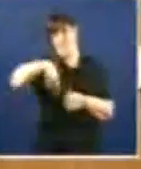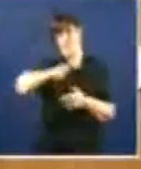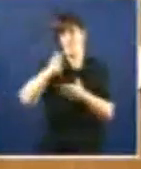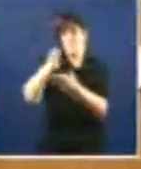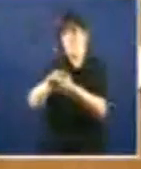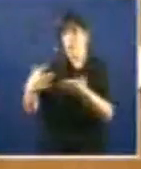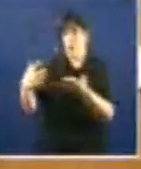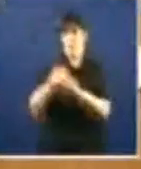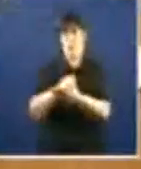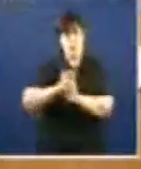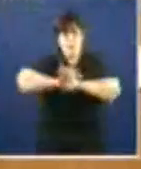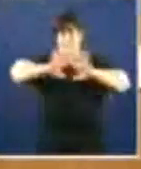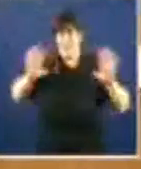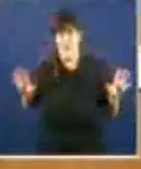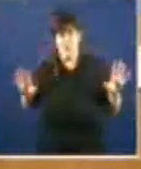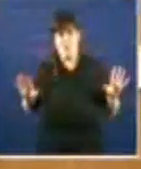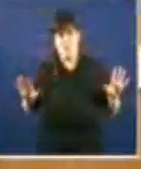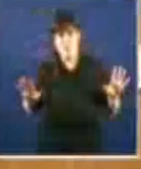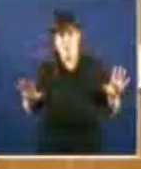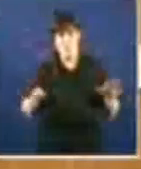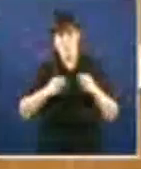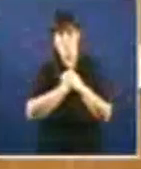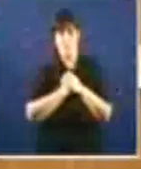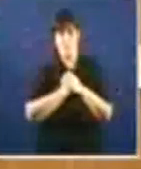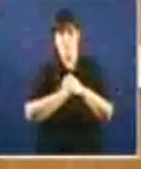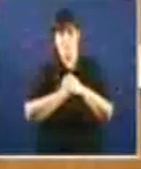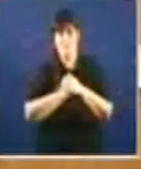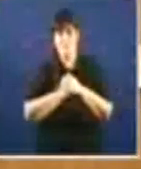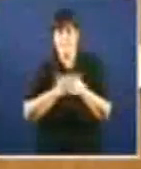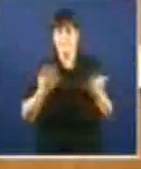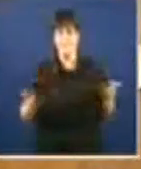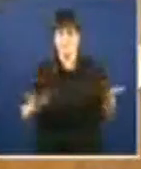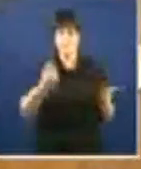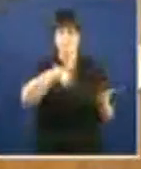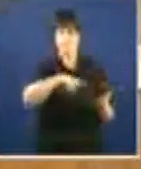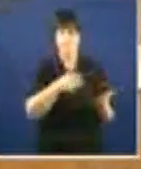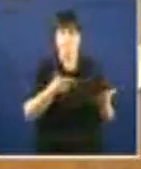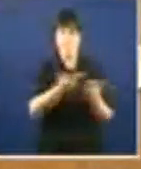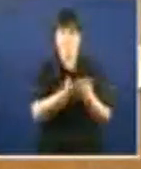Así de clariño. Nun hai volta de folla. Por tanto, a nosa proposición